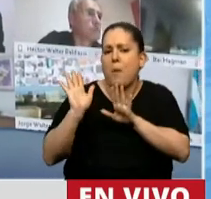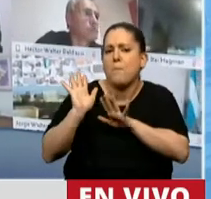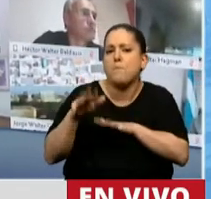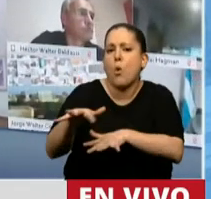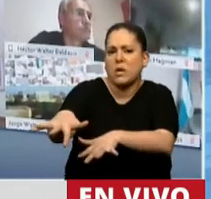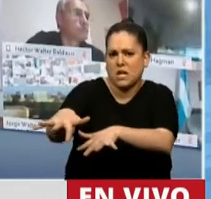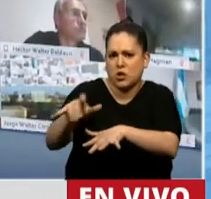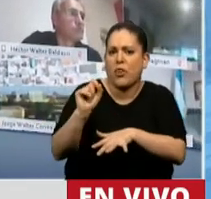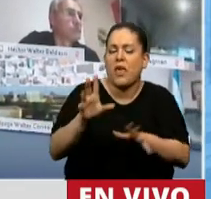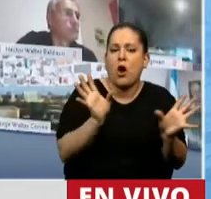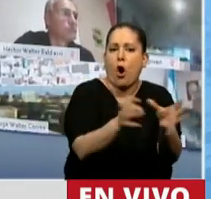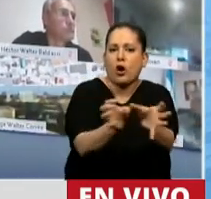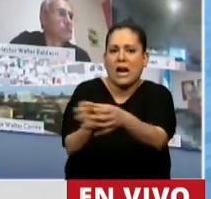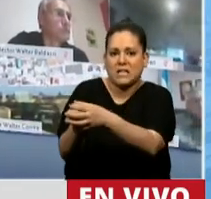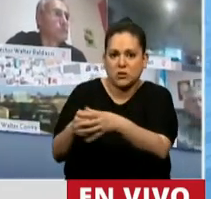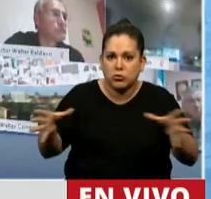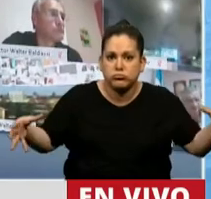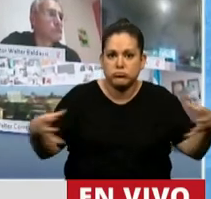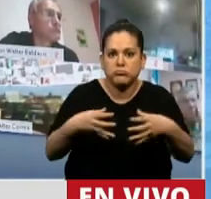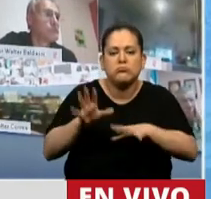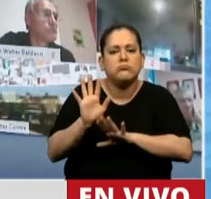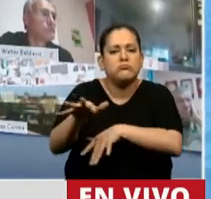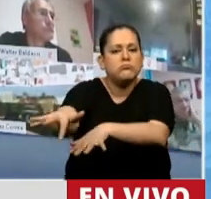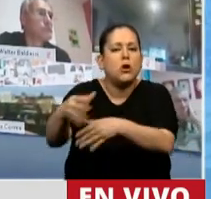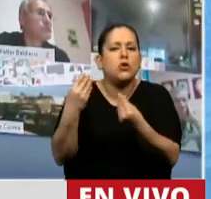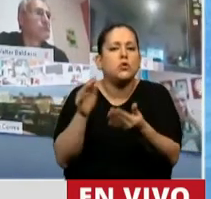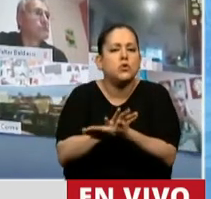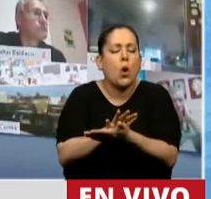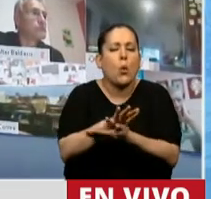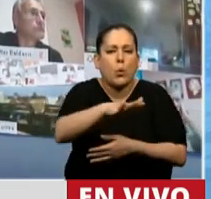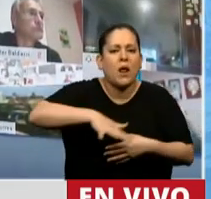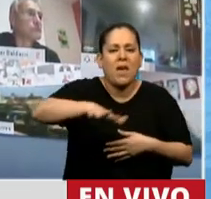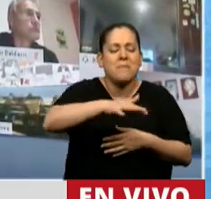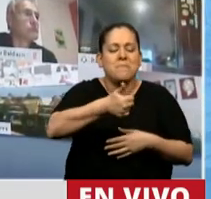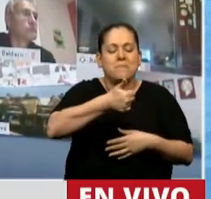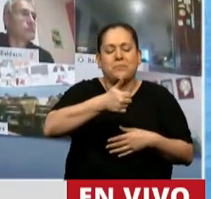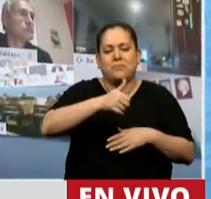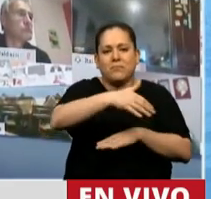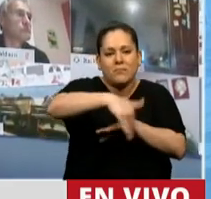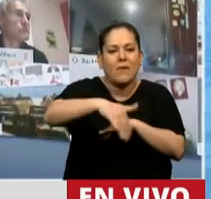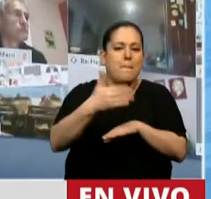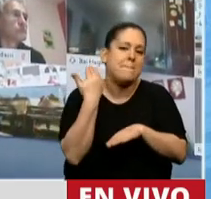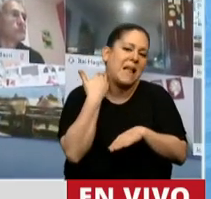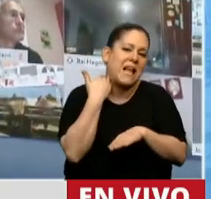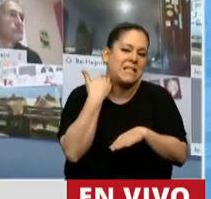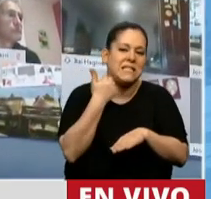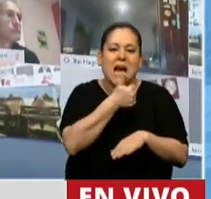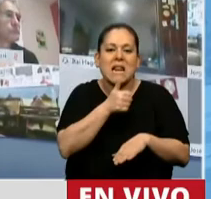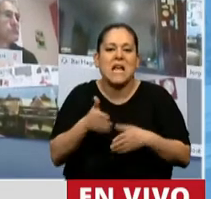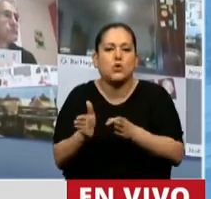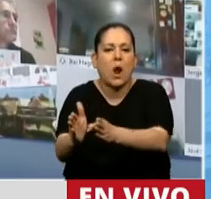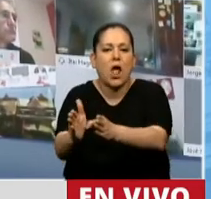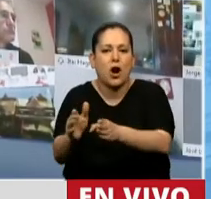la sociedad y las organizaciones con respecto al saneamiento de la cuenca Matanza-Riachuelo, que a raíz de esa movilización de la sociedad civil